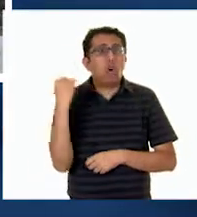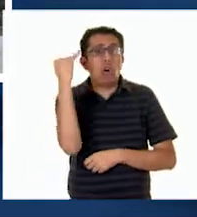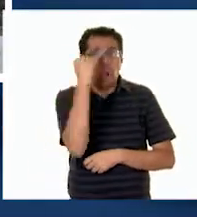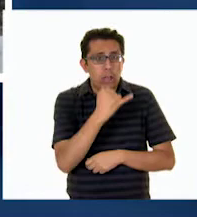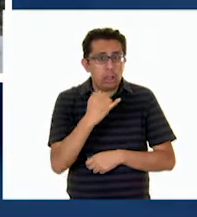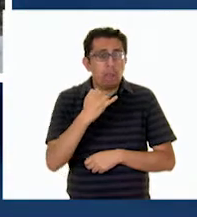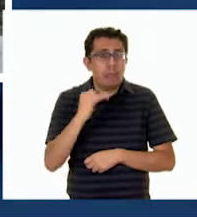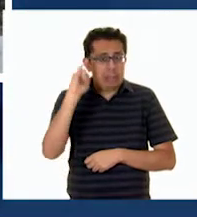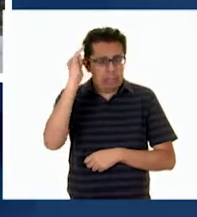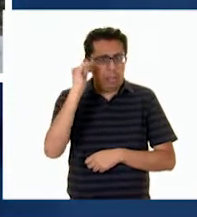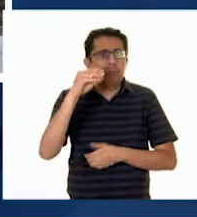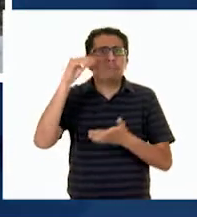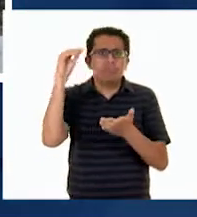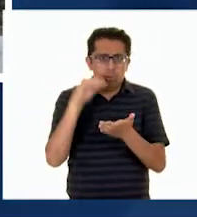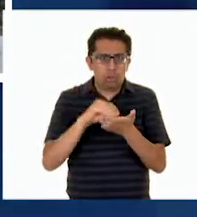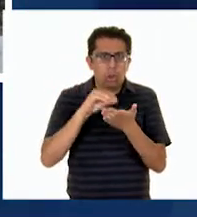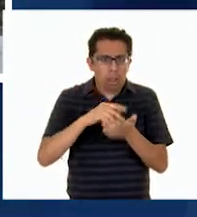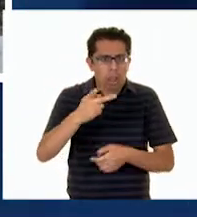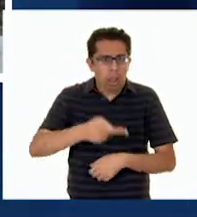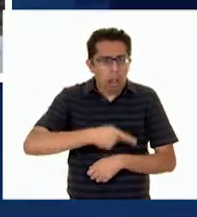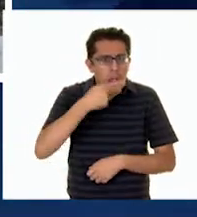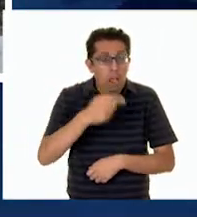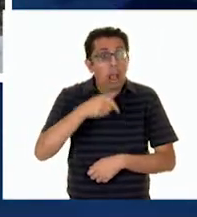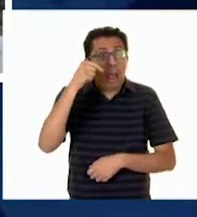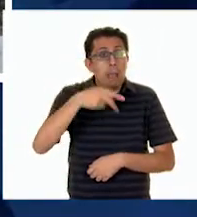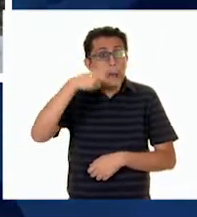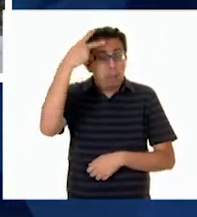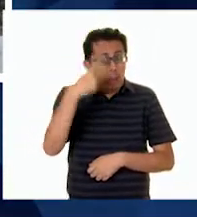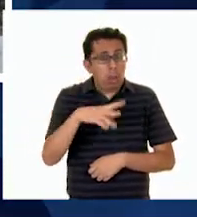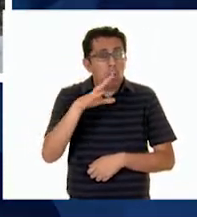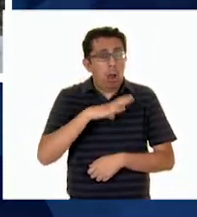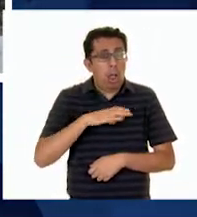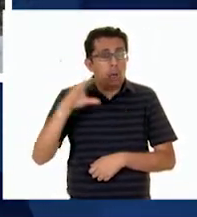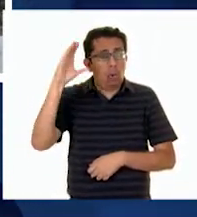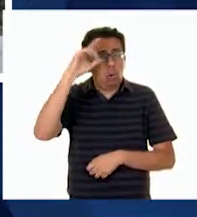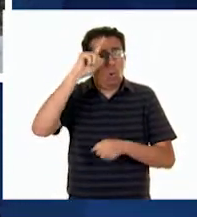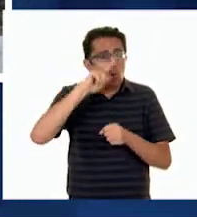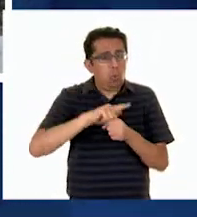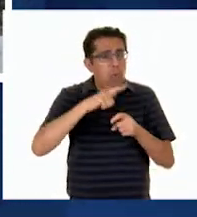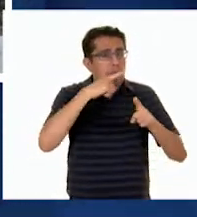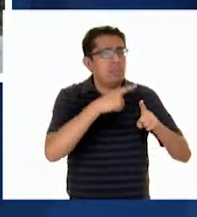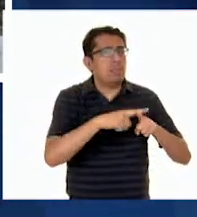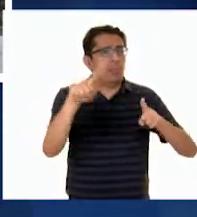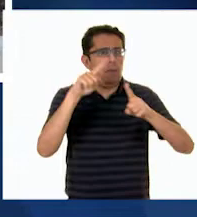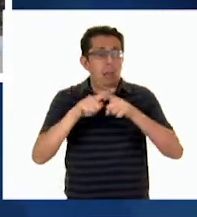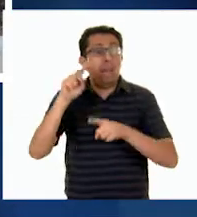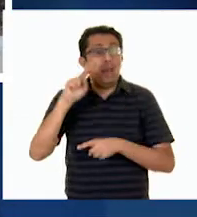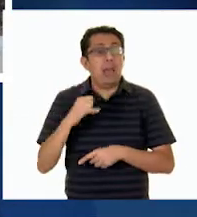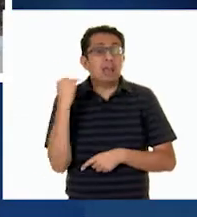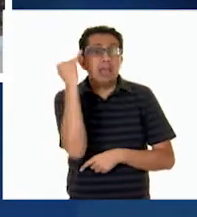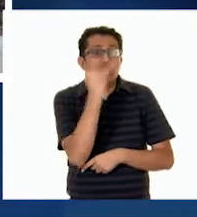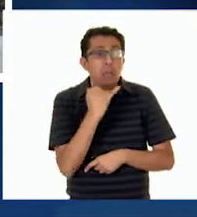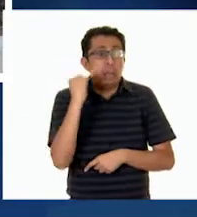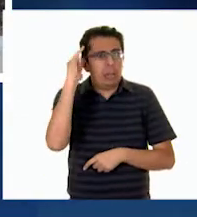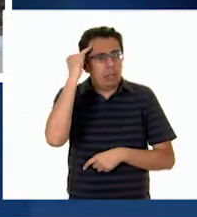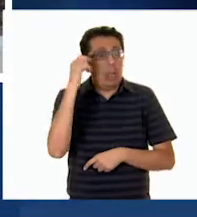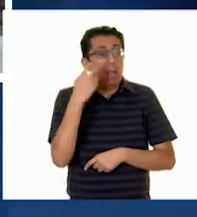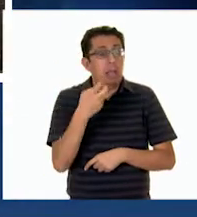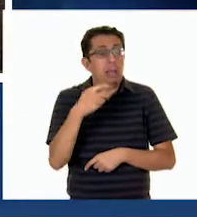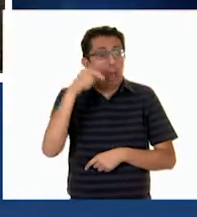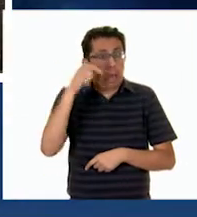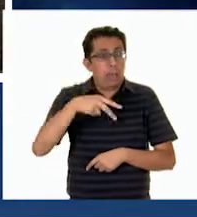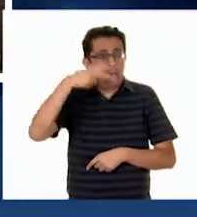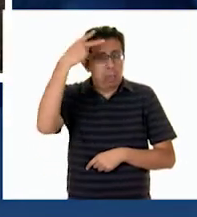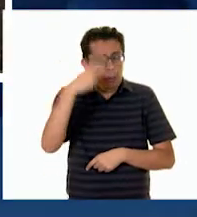Entonces en nuestro país Hay una gran diversidad cultural Así es Las lenguas indígenas Forman parte del patrimonio